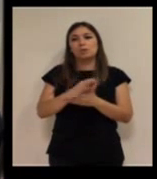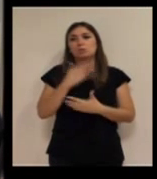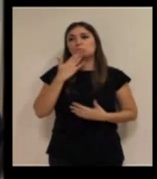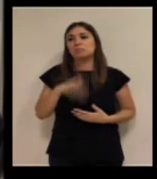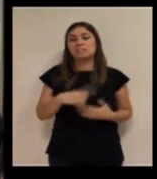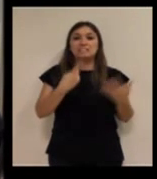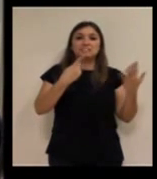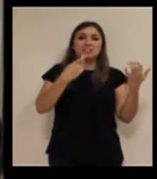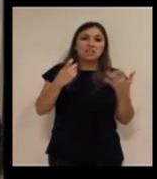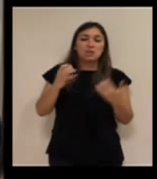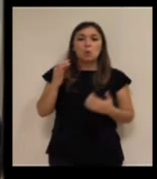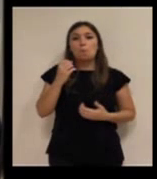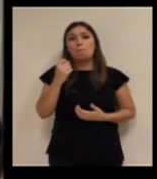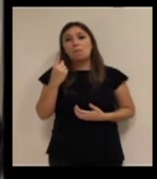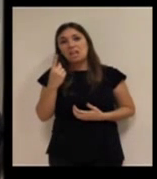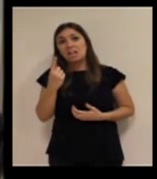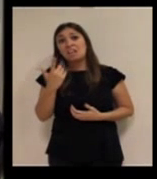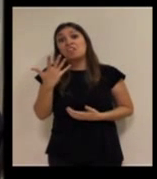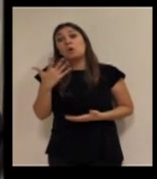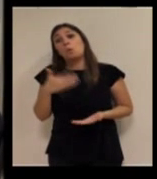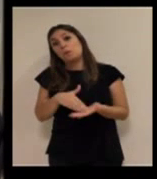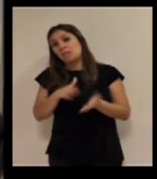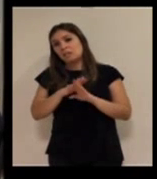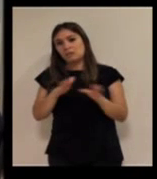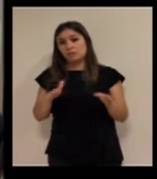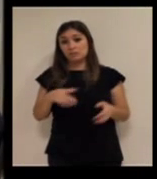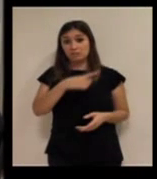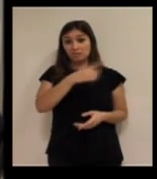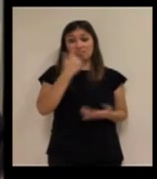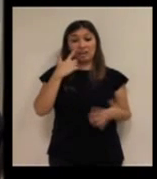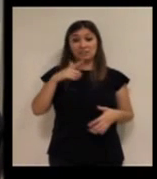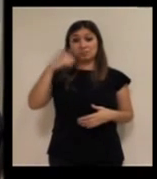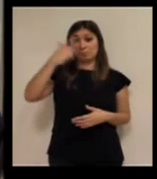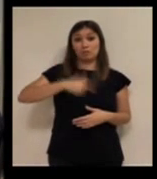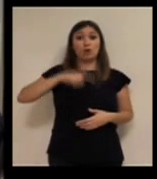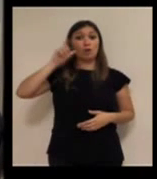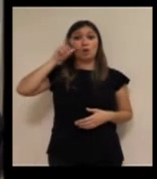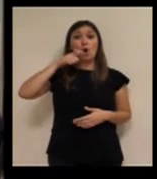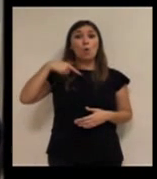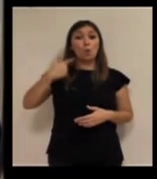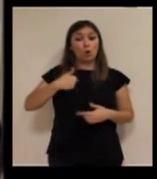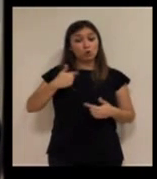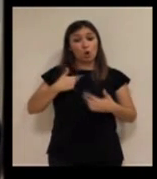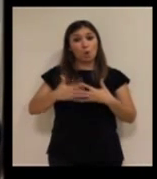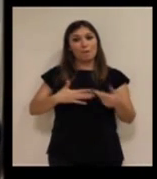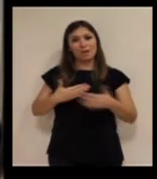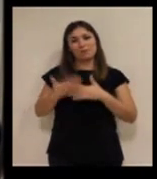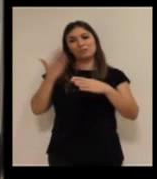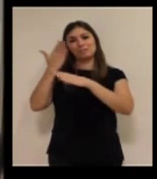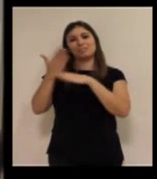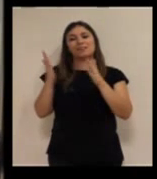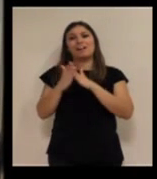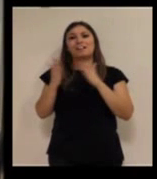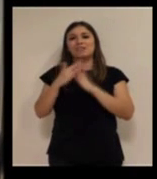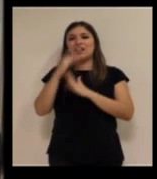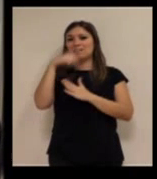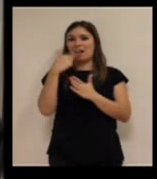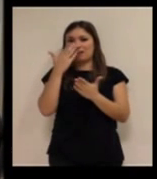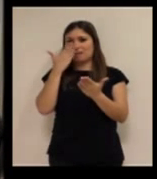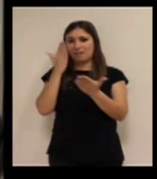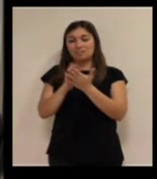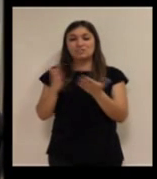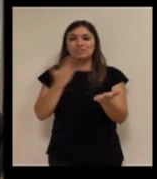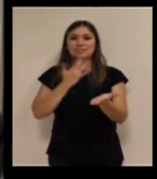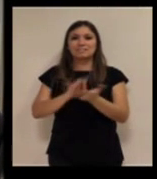servicios de 600 o de 1.000 o de 2.000 personas, de 5.000 personas. Y de hecho la misma persona que hace de operadores que luego va al domicilio. Exacto.